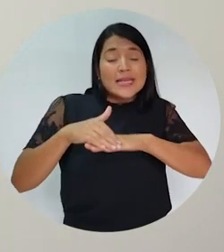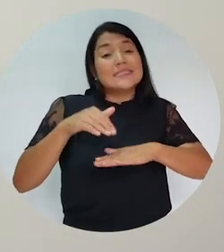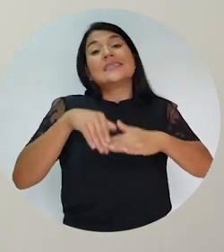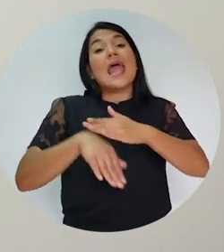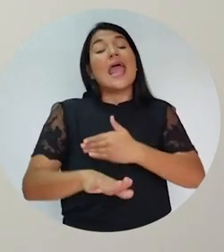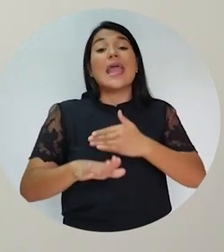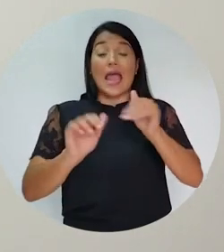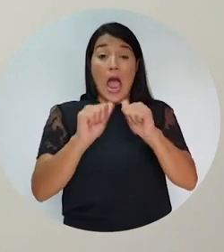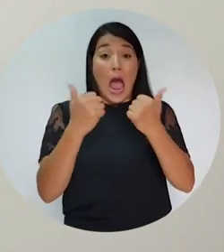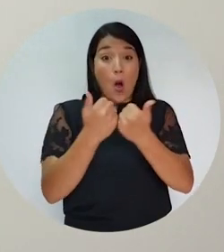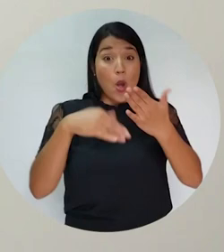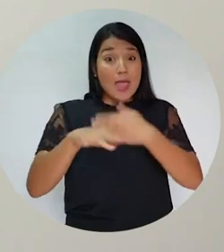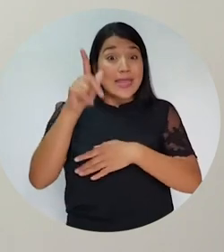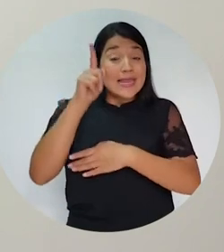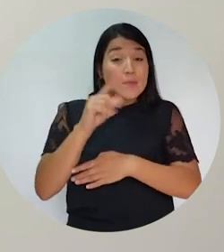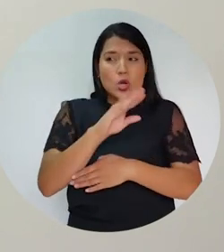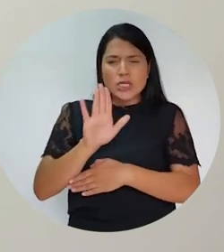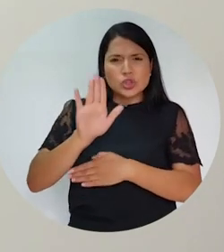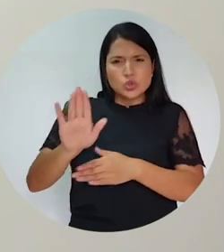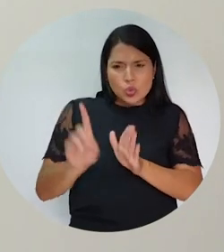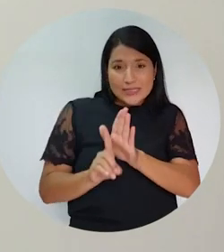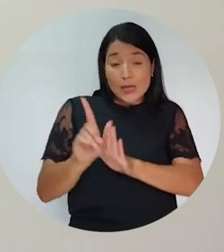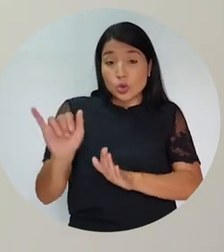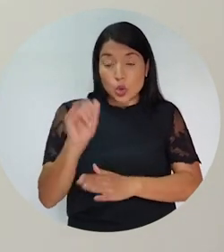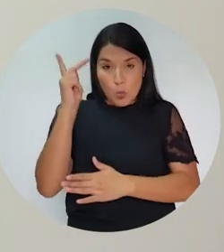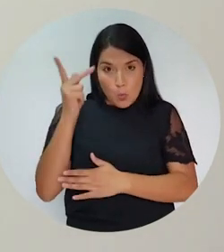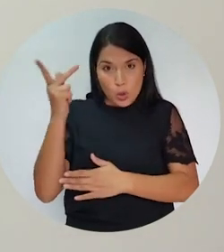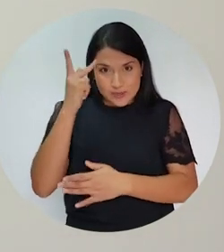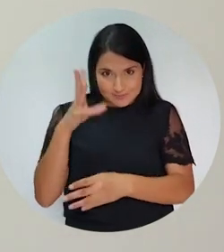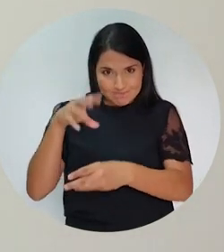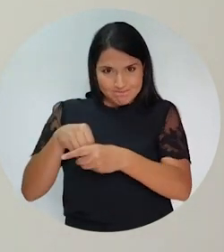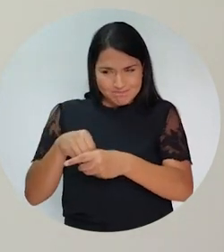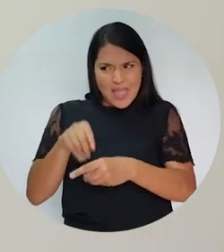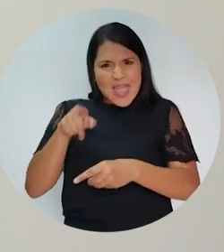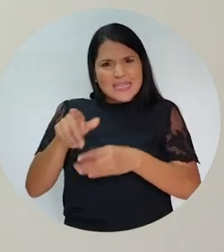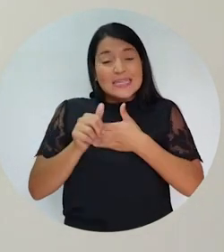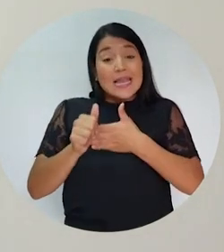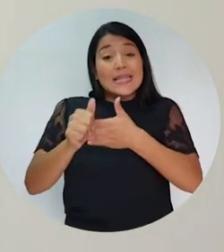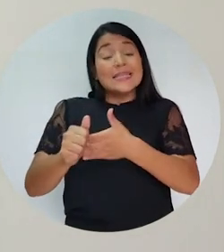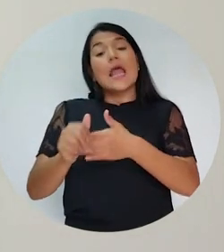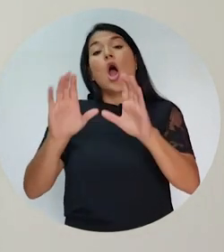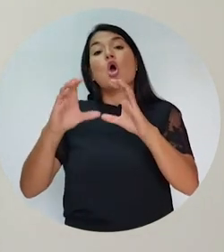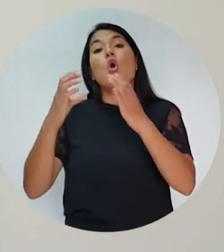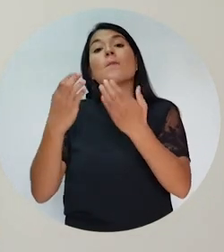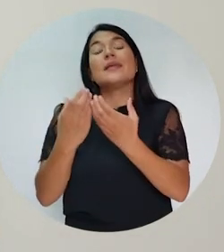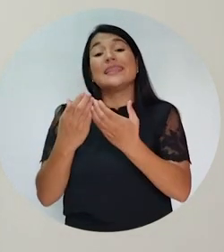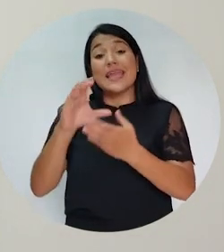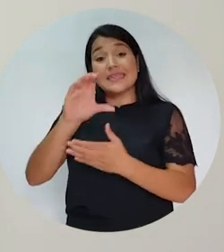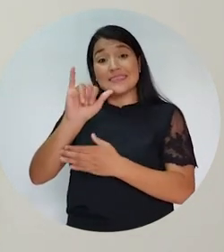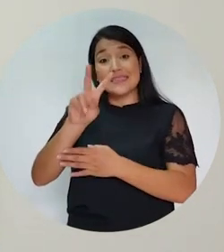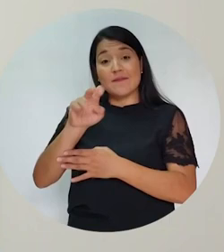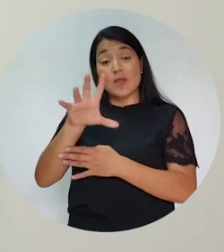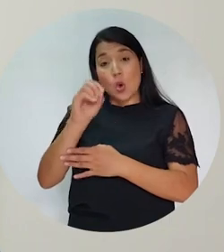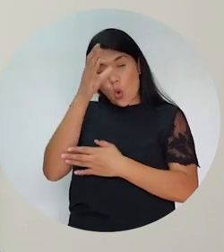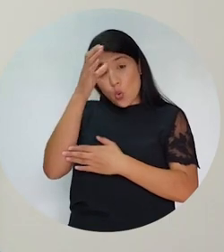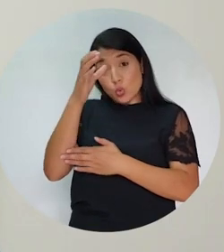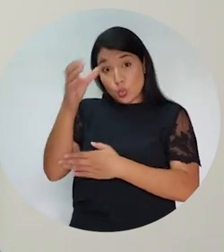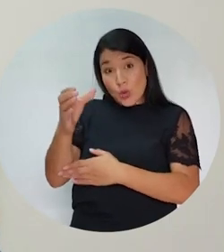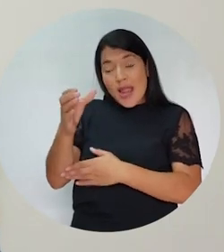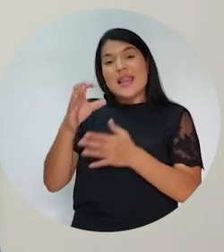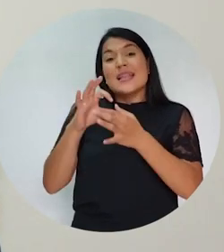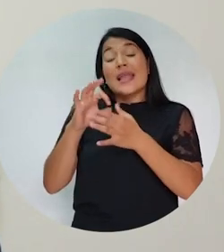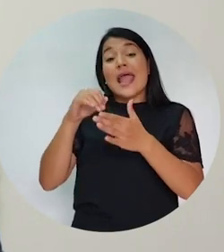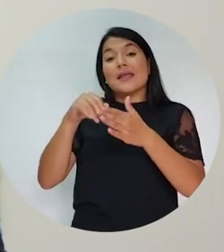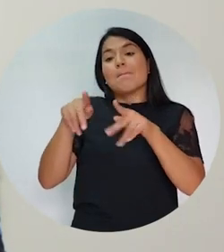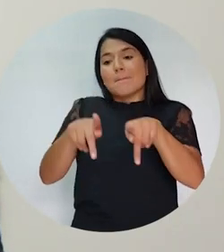en las aulas limonenses y en su desempeño político. Ella lidera el Comité Cívico-Cultural Étnico